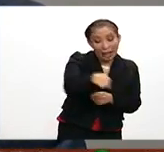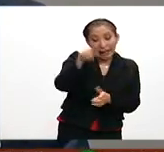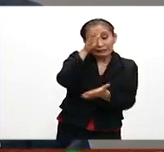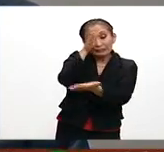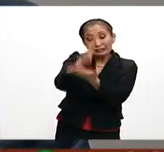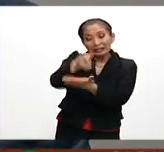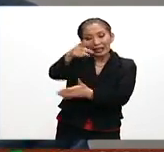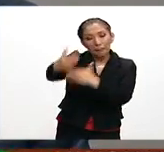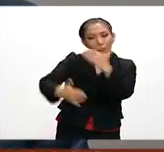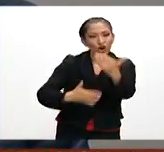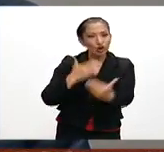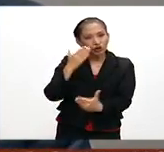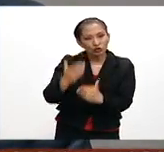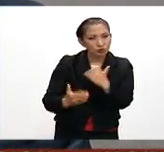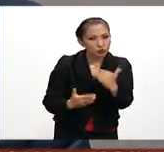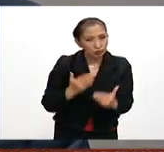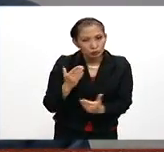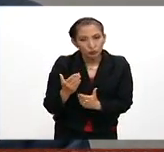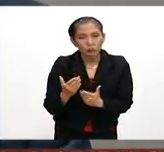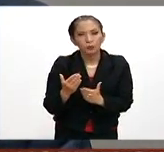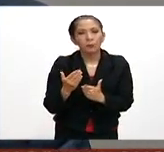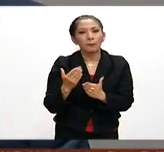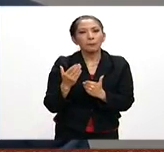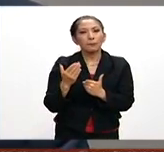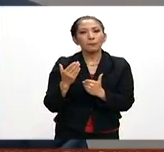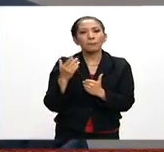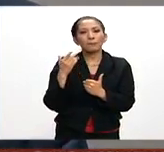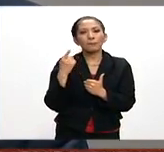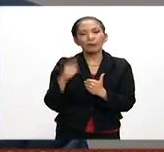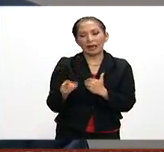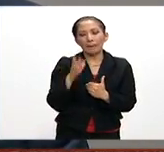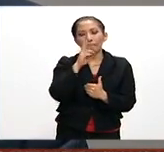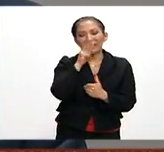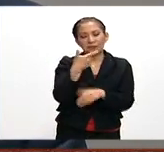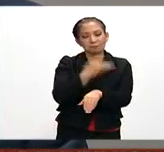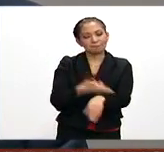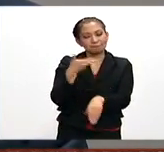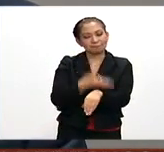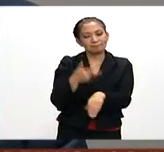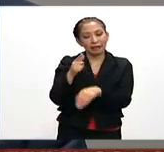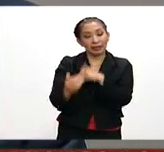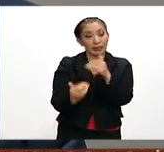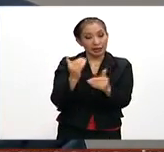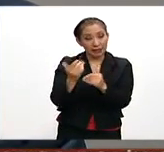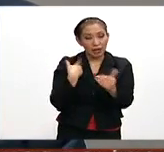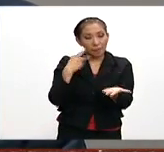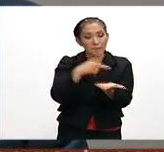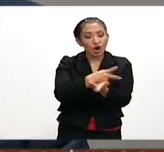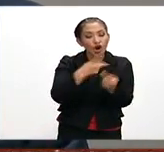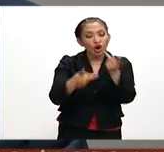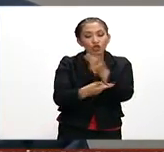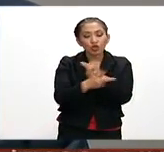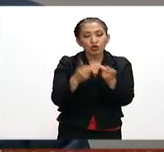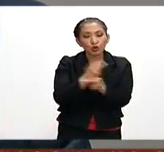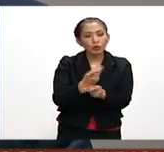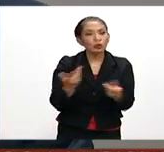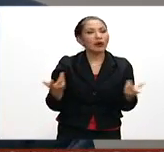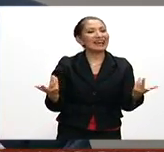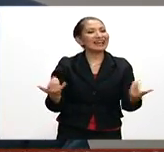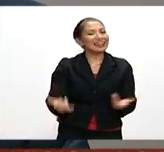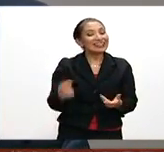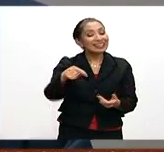proceso de mejora en el desarrollo de productos y que